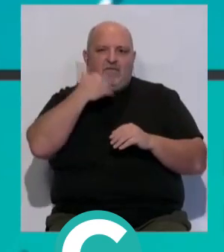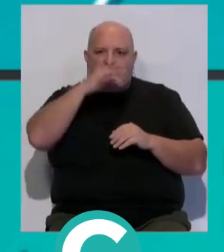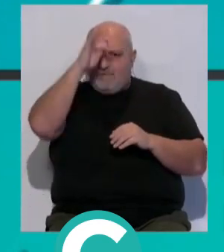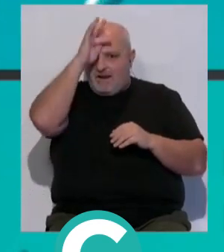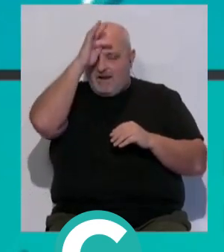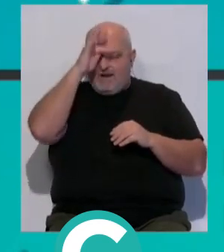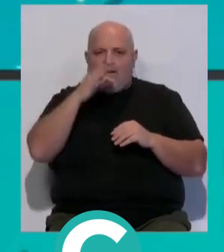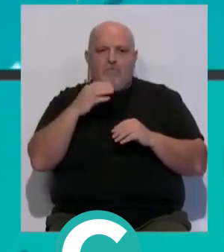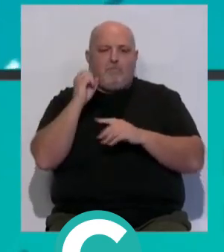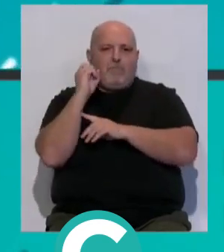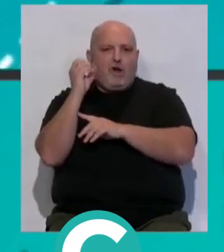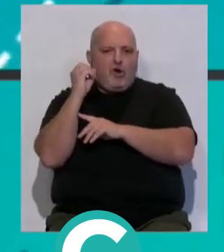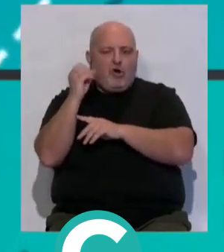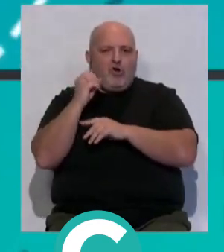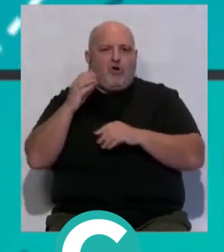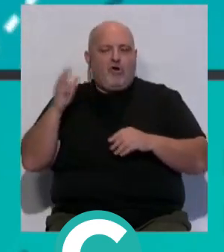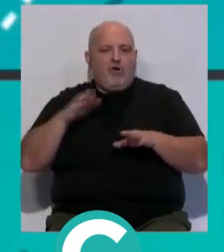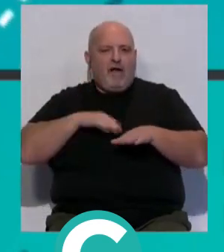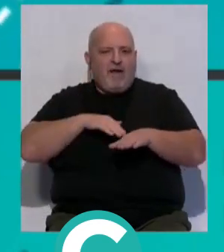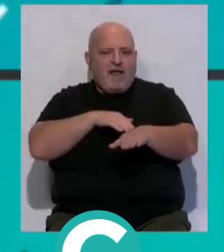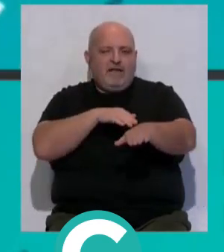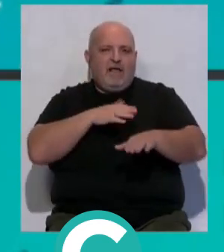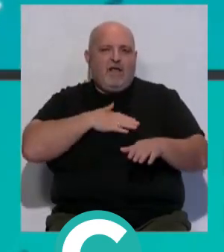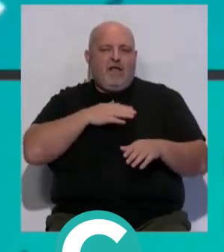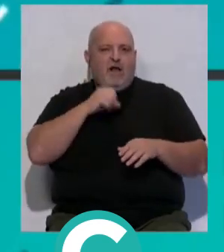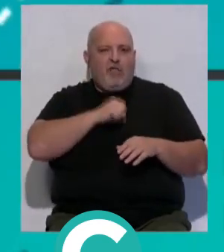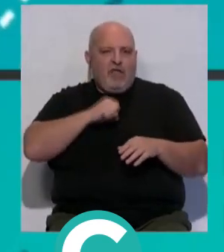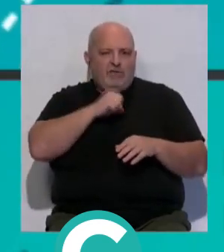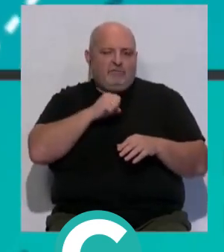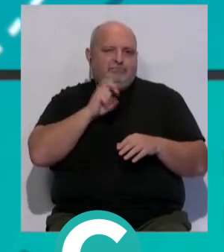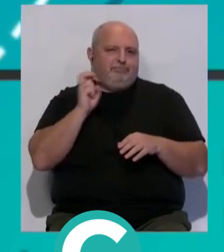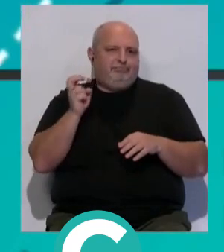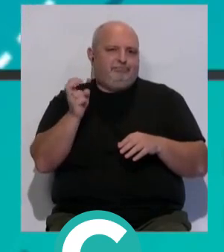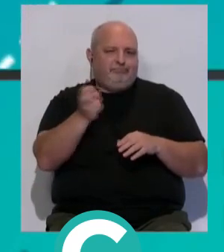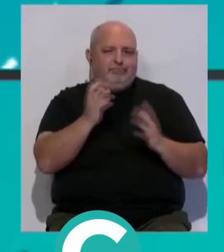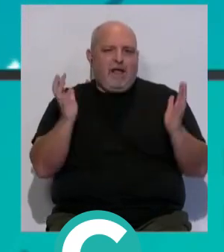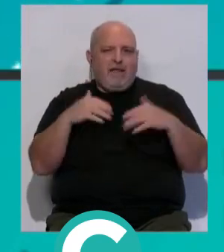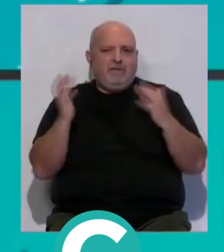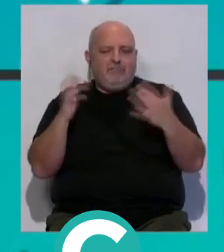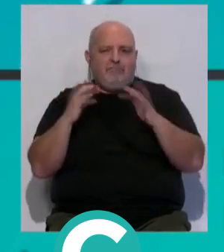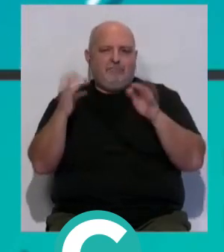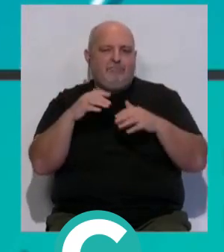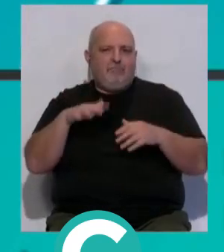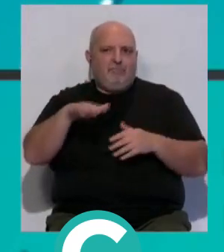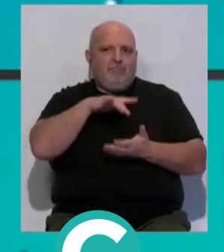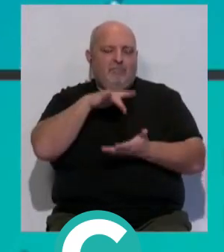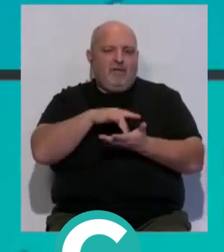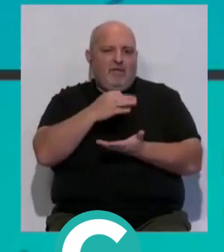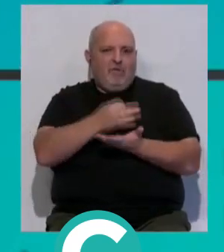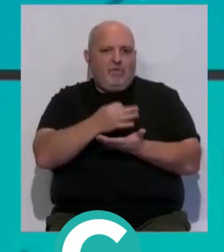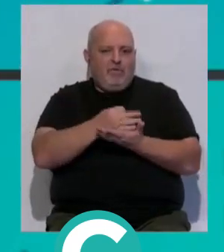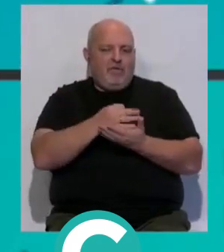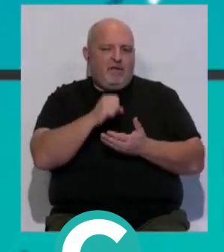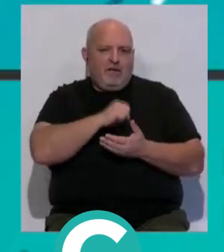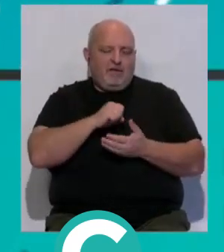semana con pregones, cabalgata, tablas, conciertos y distintos actos y actividades que llenaron la ciudad de